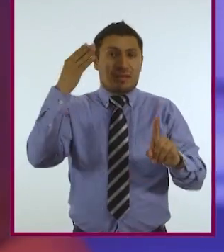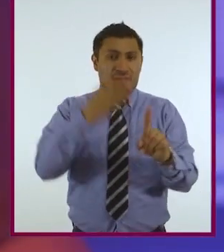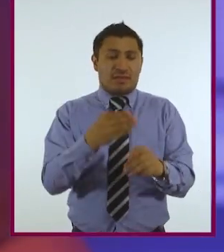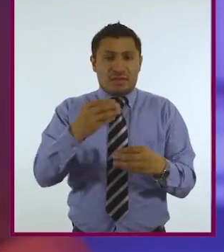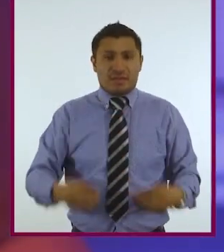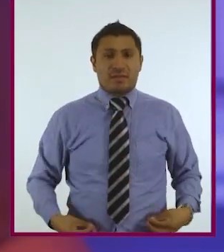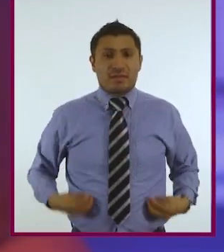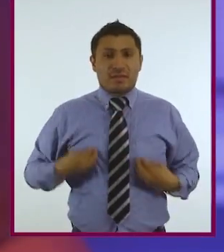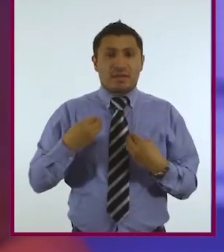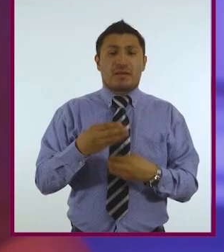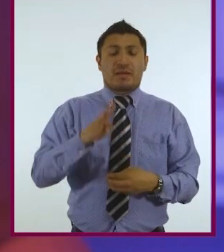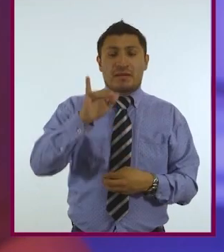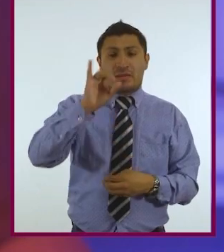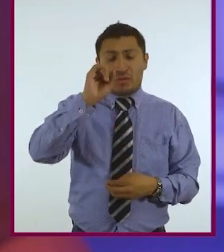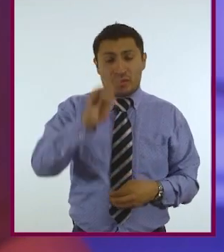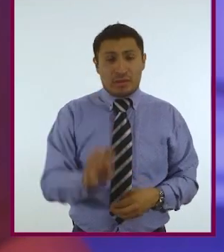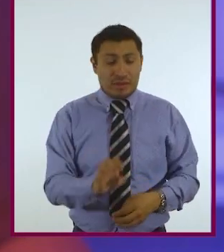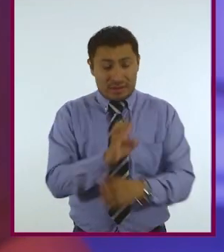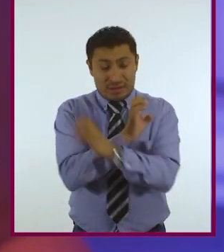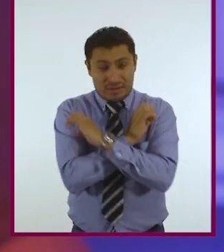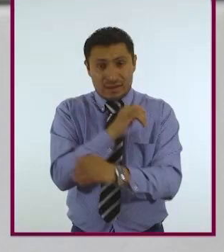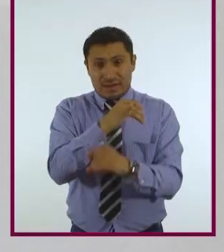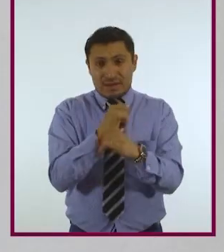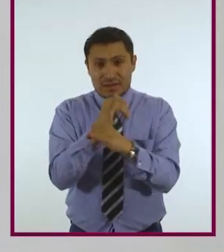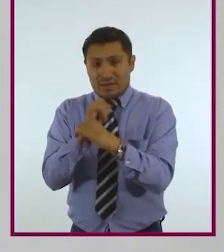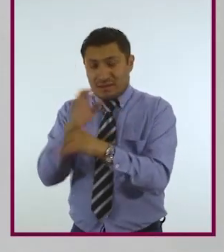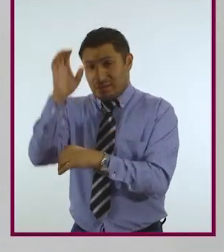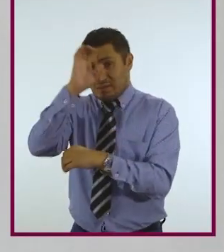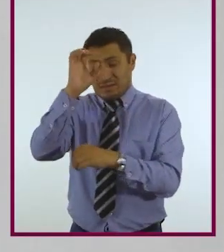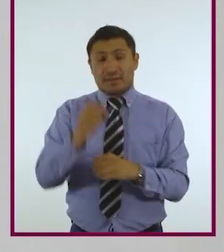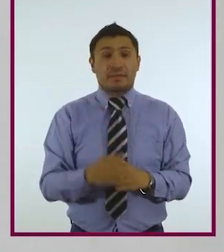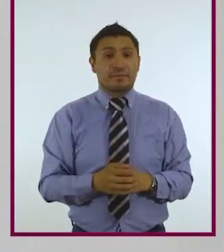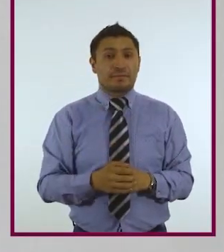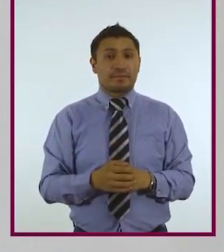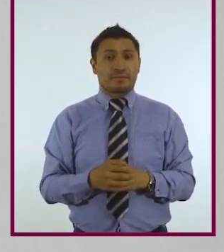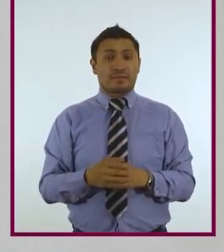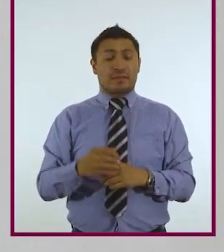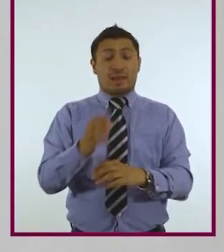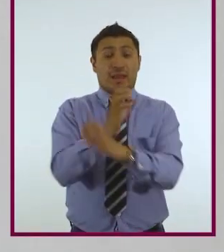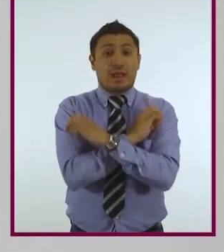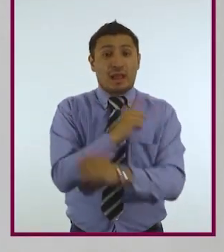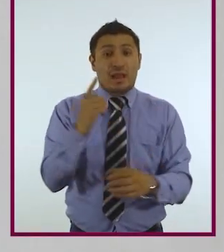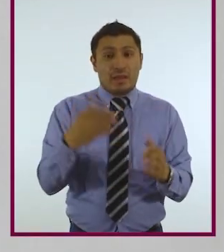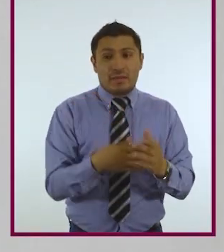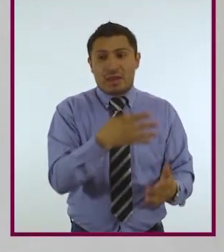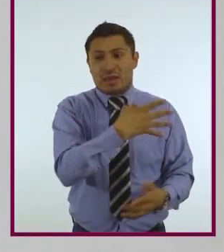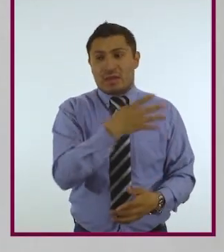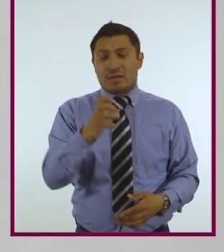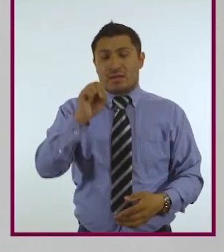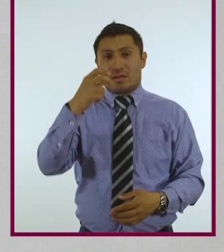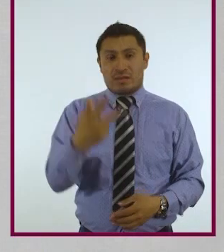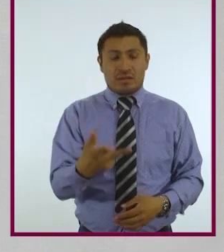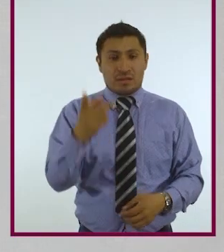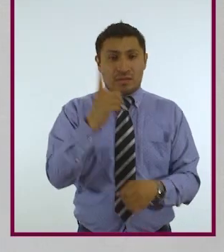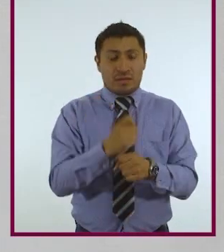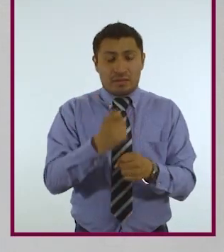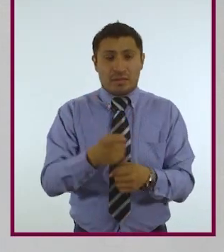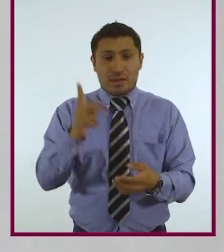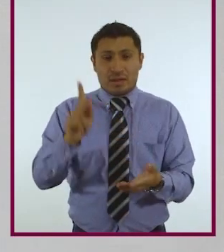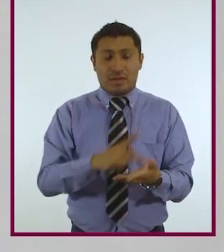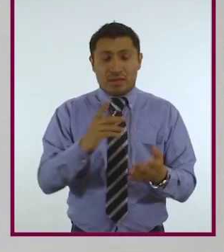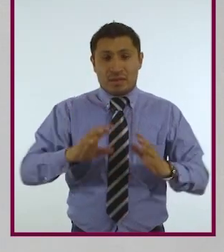bioética es la investigación científica. En 1978 se dio la primera fecundación in vitro, esto es la primera